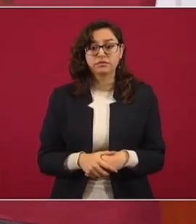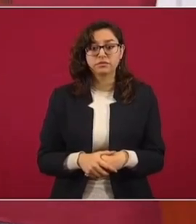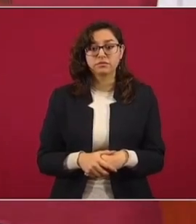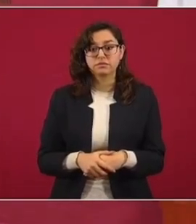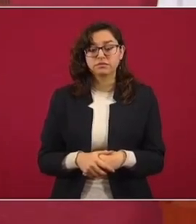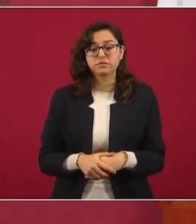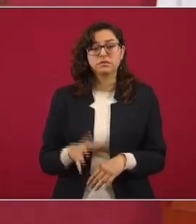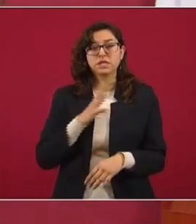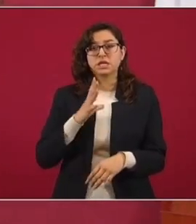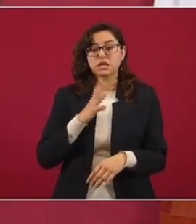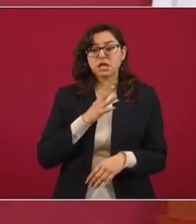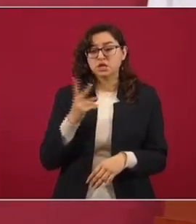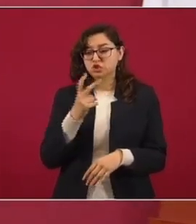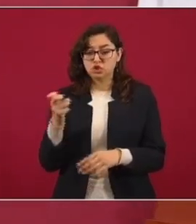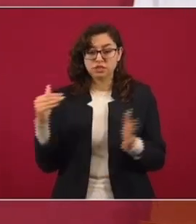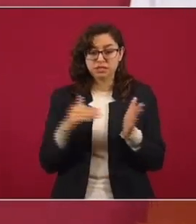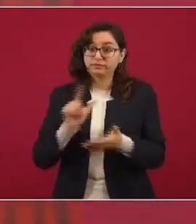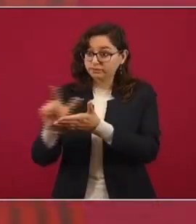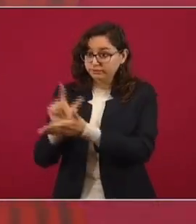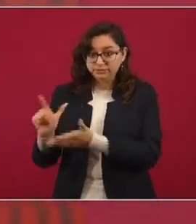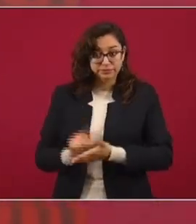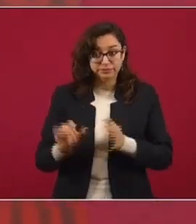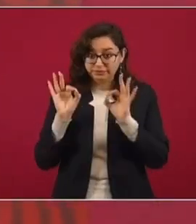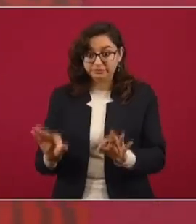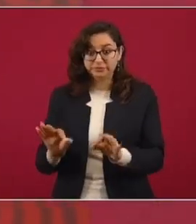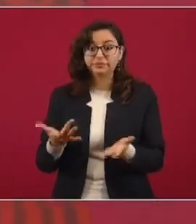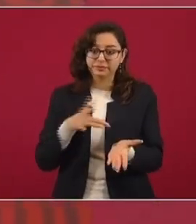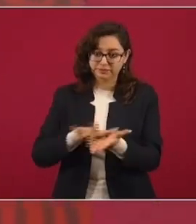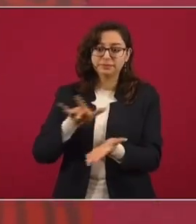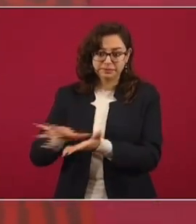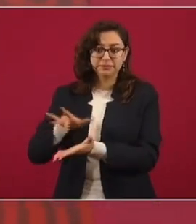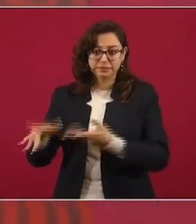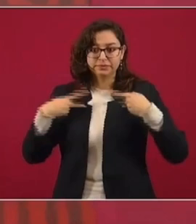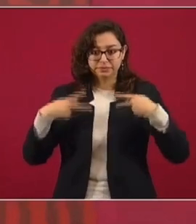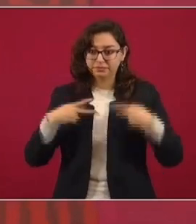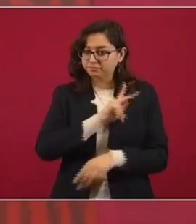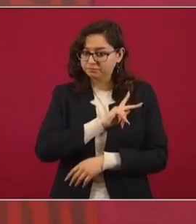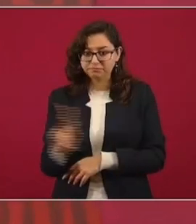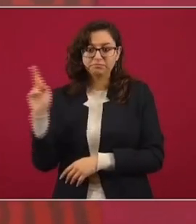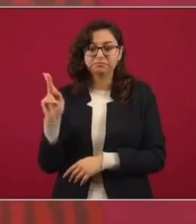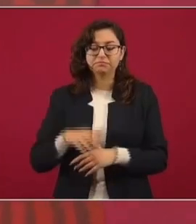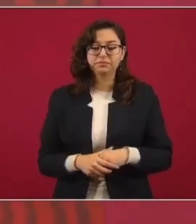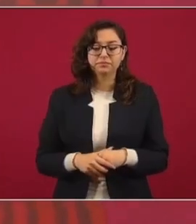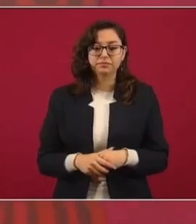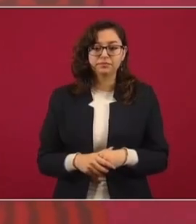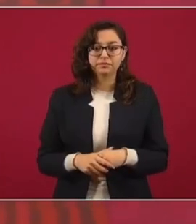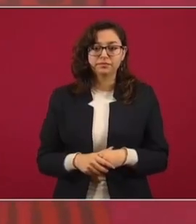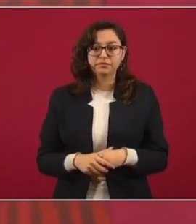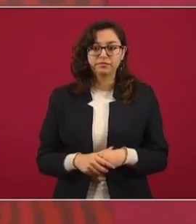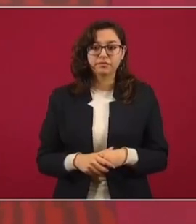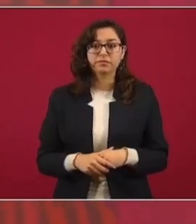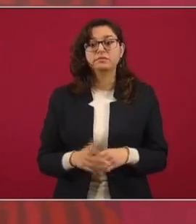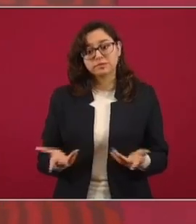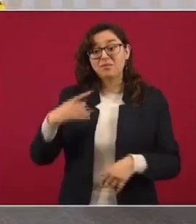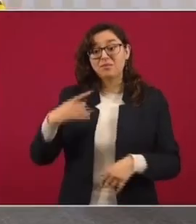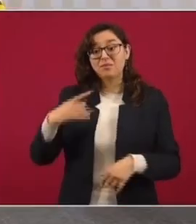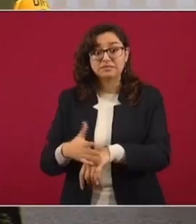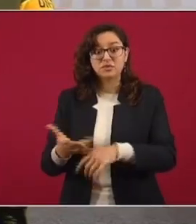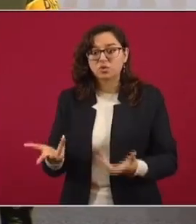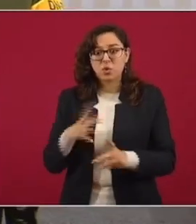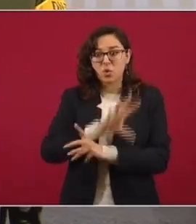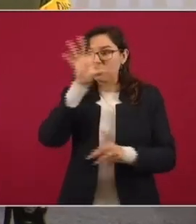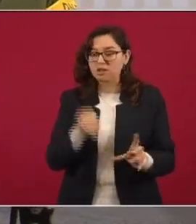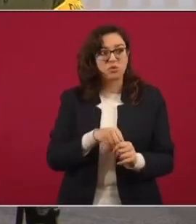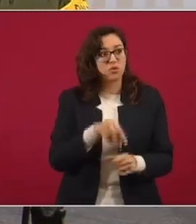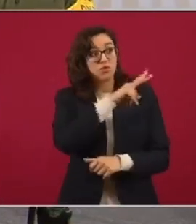de 200 mil hogares afectados. Y se está dando un apoyo a todos. Desde luego, de manera ordenada, para poder